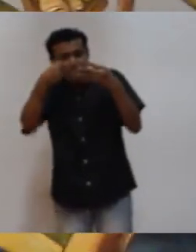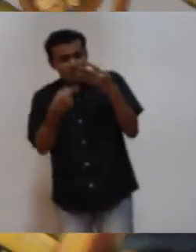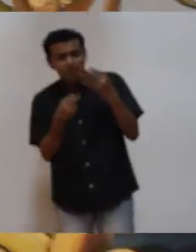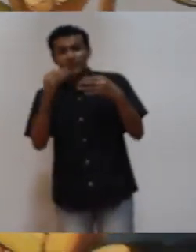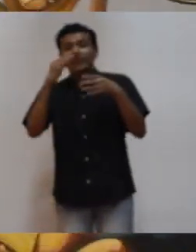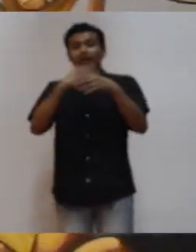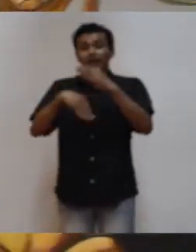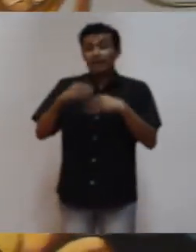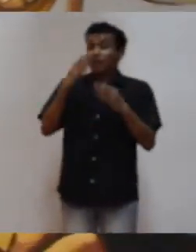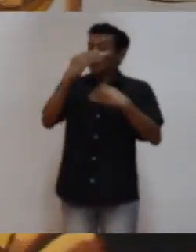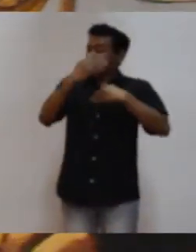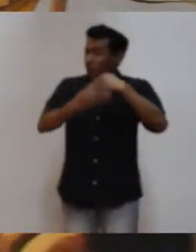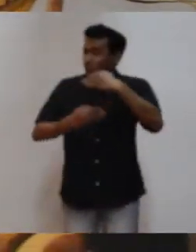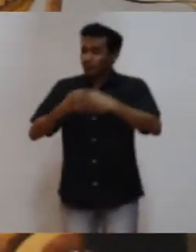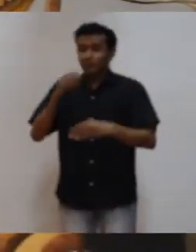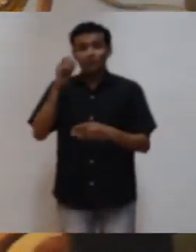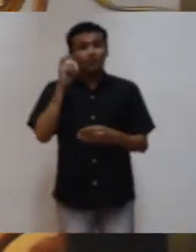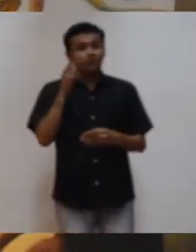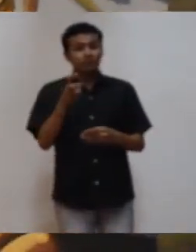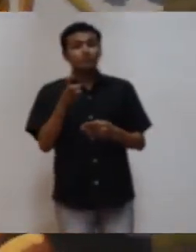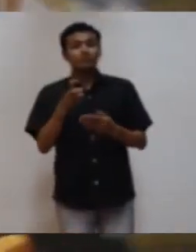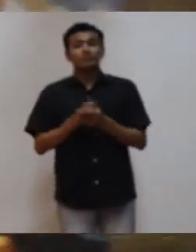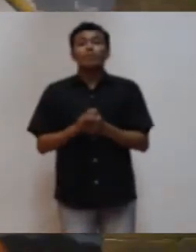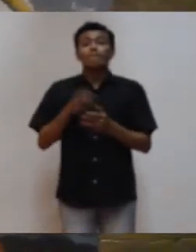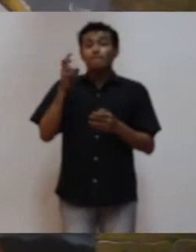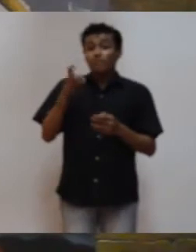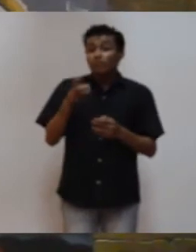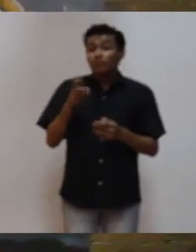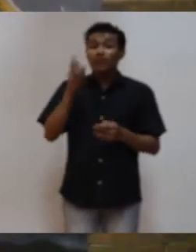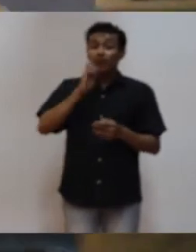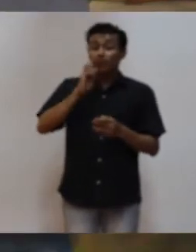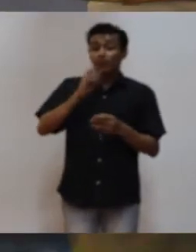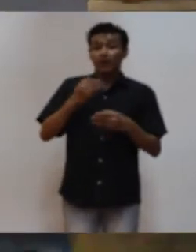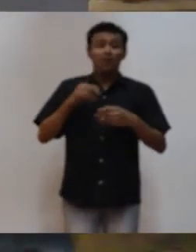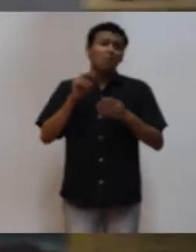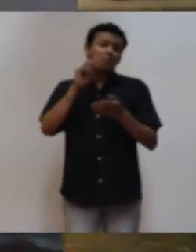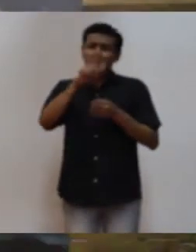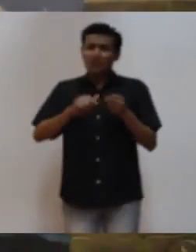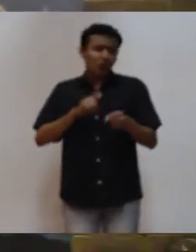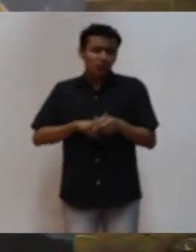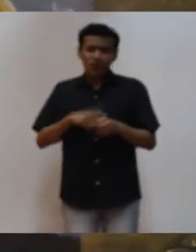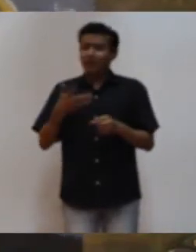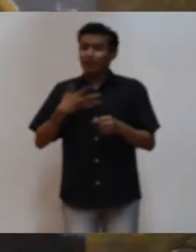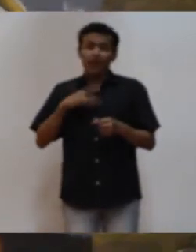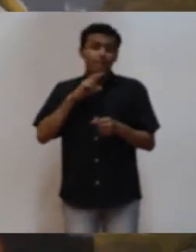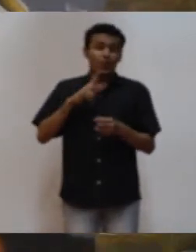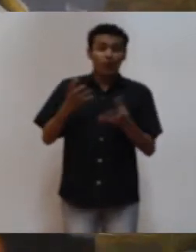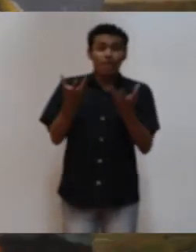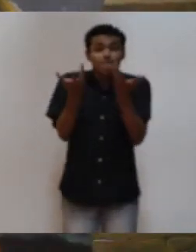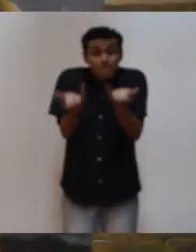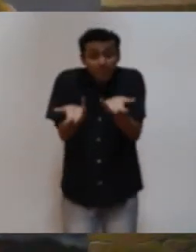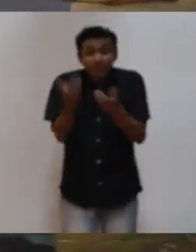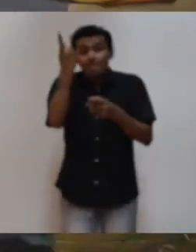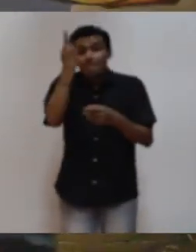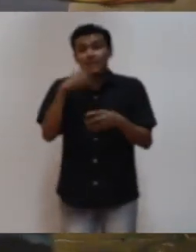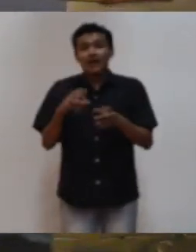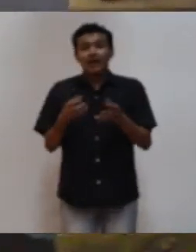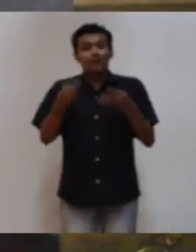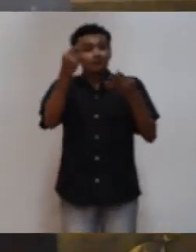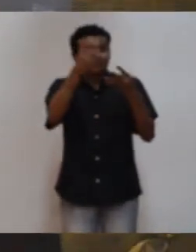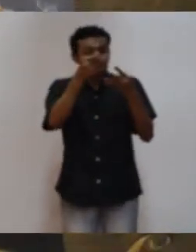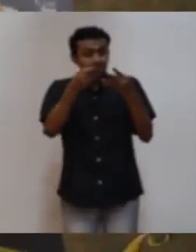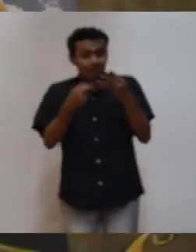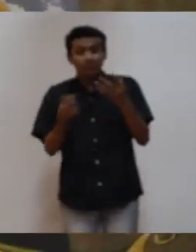Ellas hacen todo el proceso. La mujer, de forma natural, tiene la mejor mano para hacer la